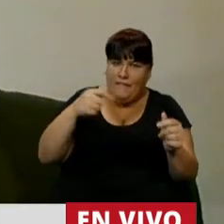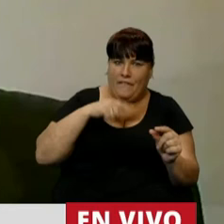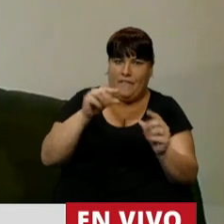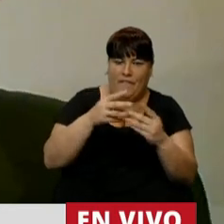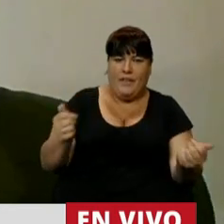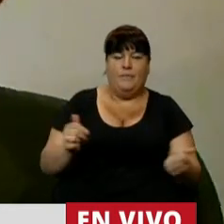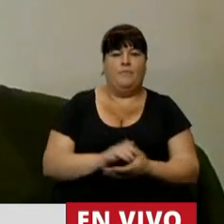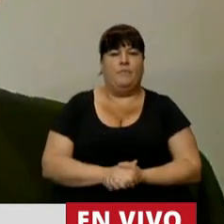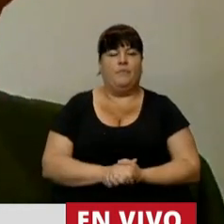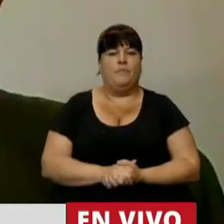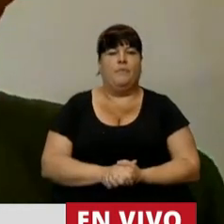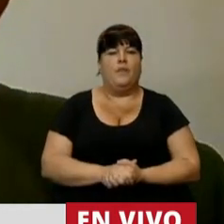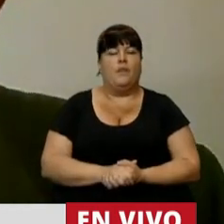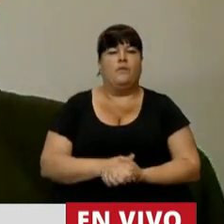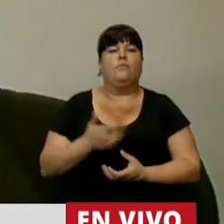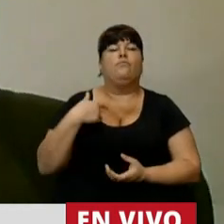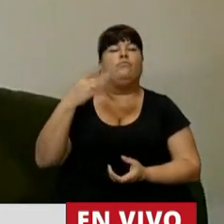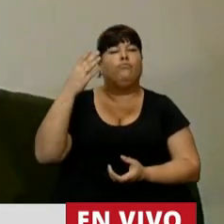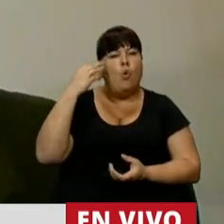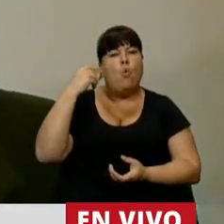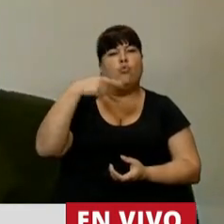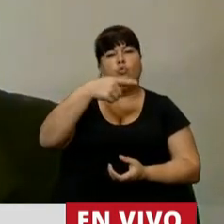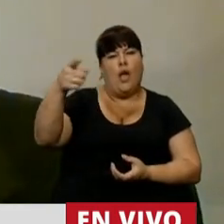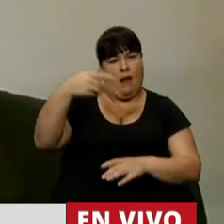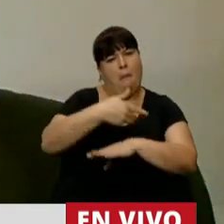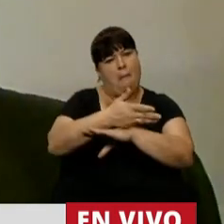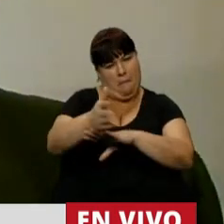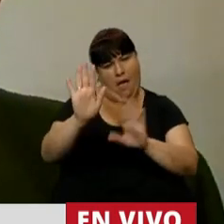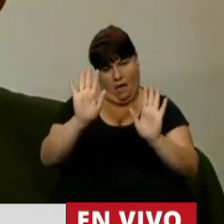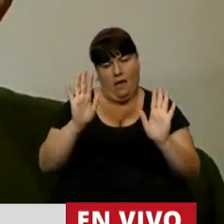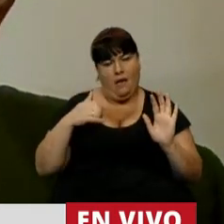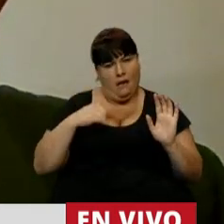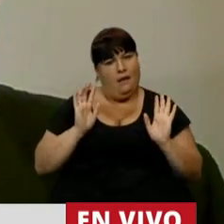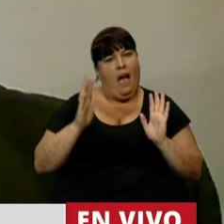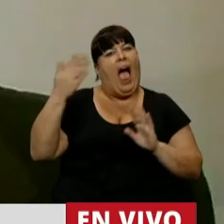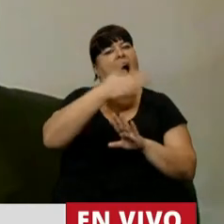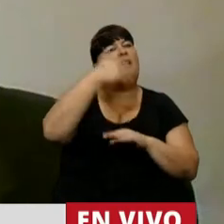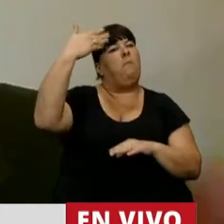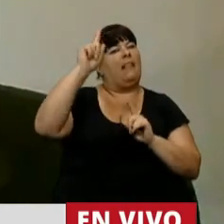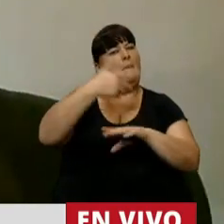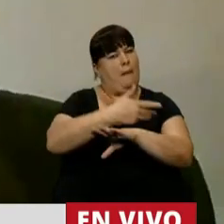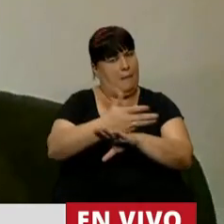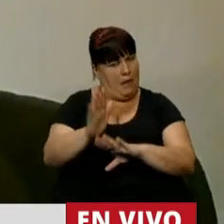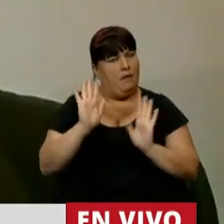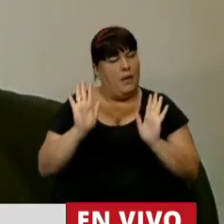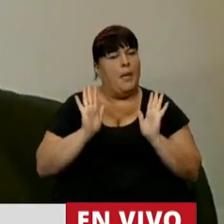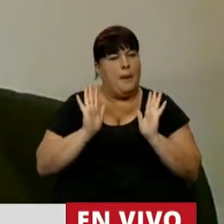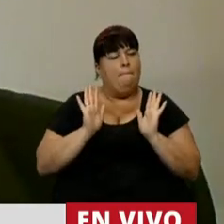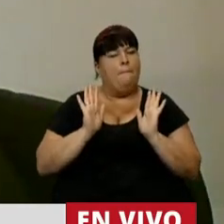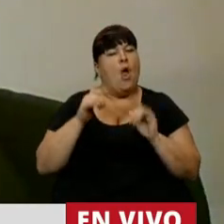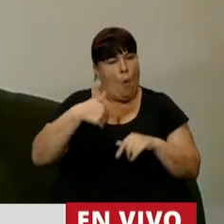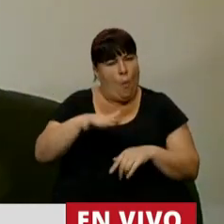presidente he escuchado bastantes excesos de tiempo quienes me han antecedido en el uso de la palabra pero